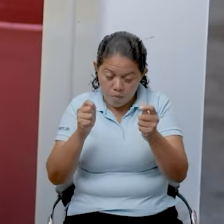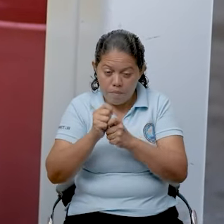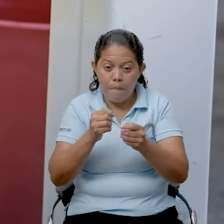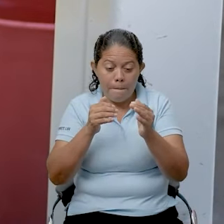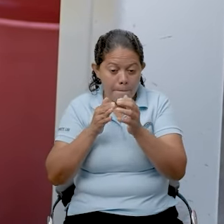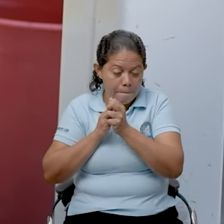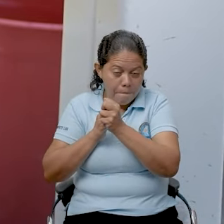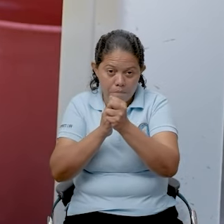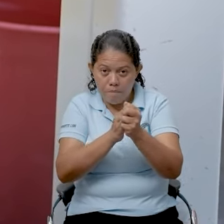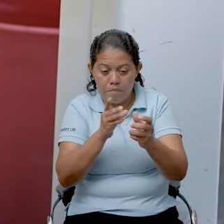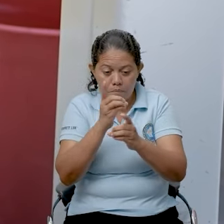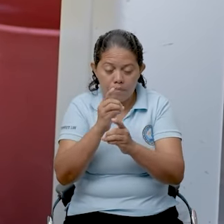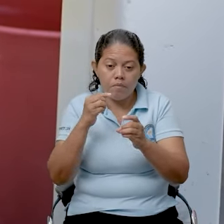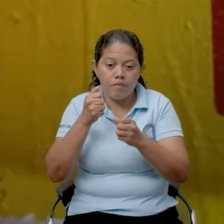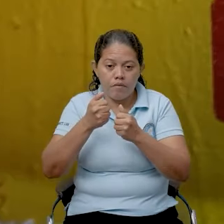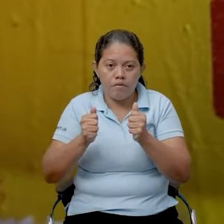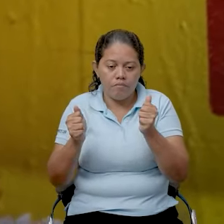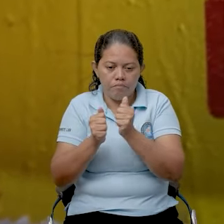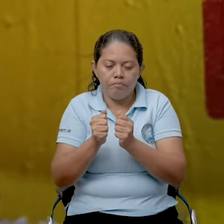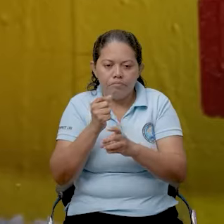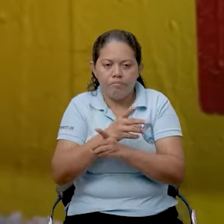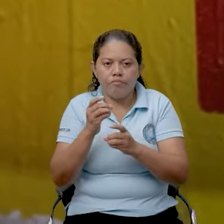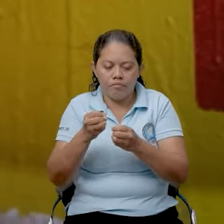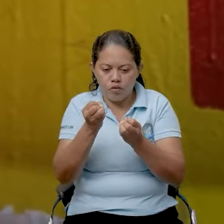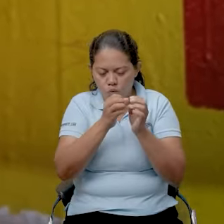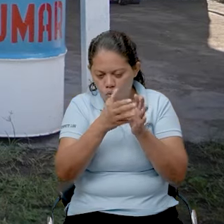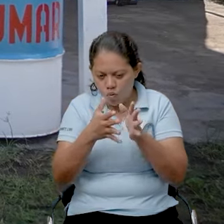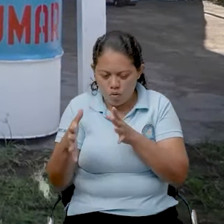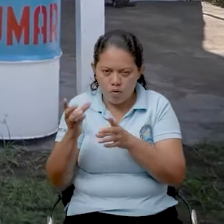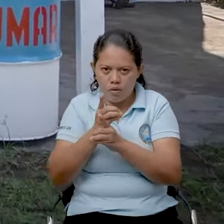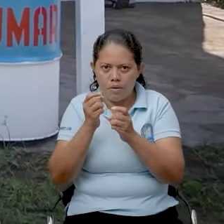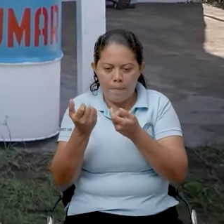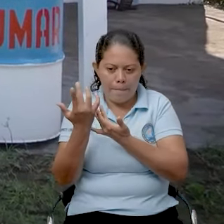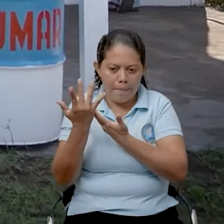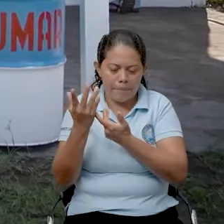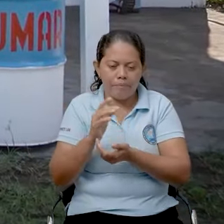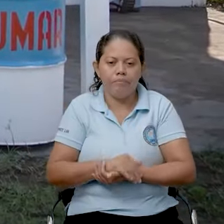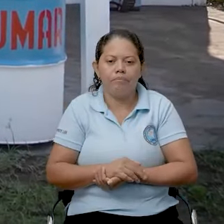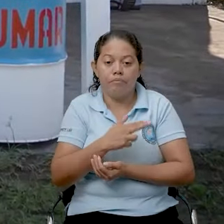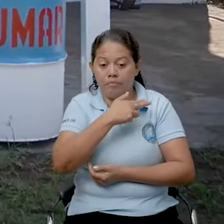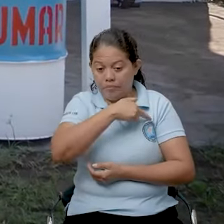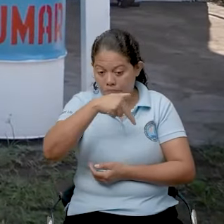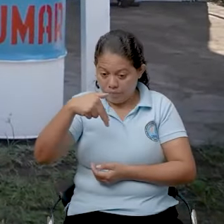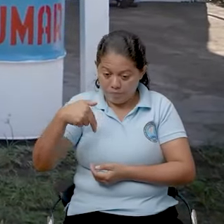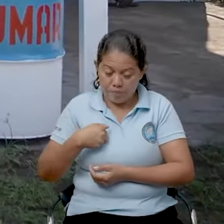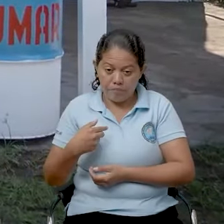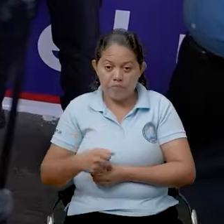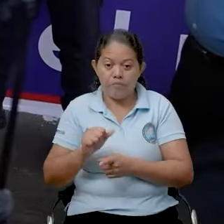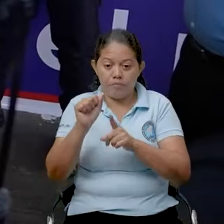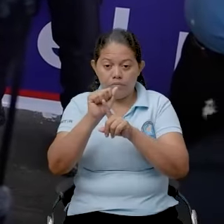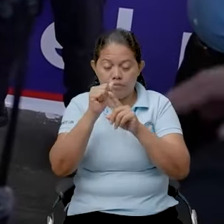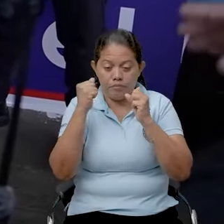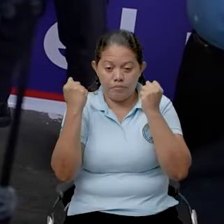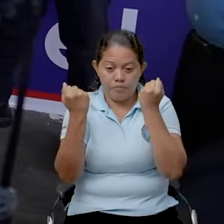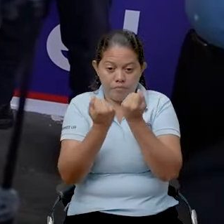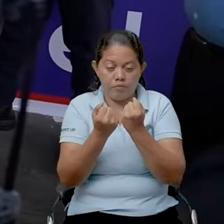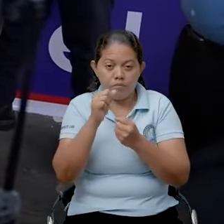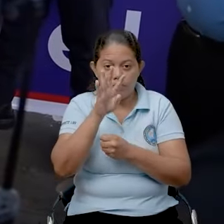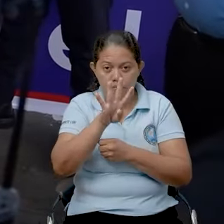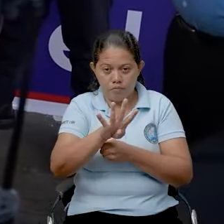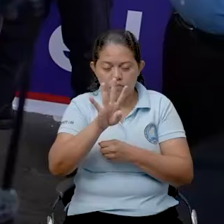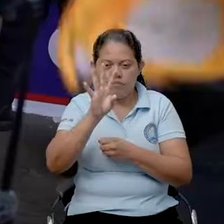de la mano de instituciones que orientan, organizan y preparan. Mire, nosotros como asociación tenemos